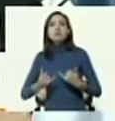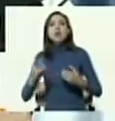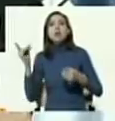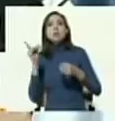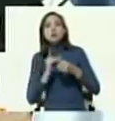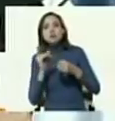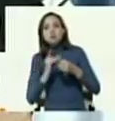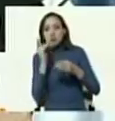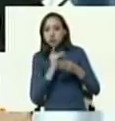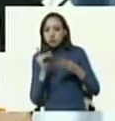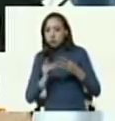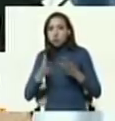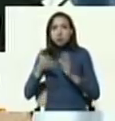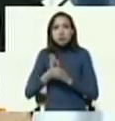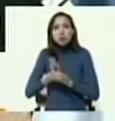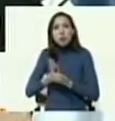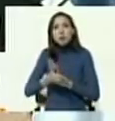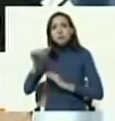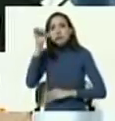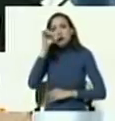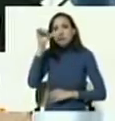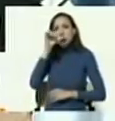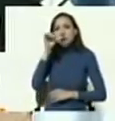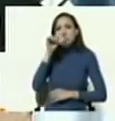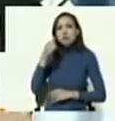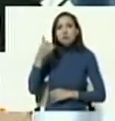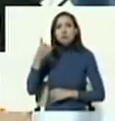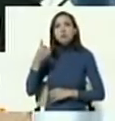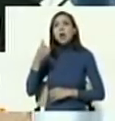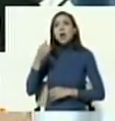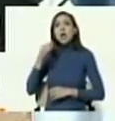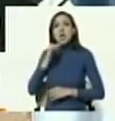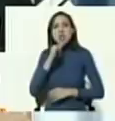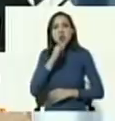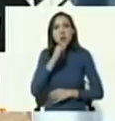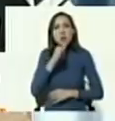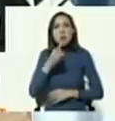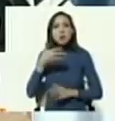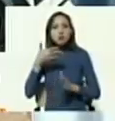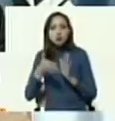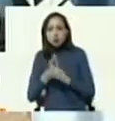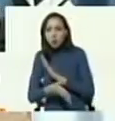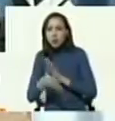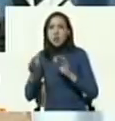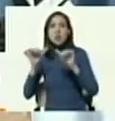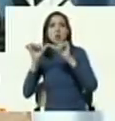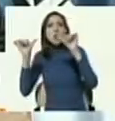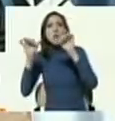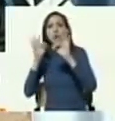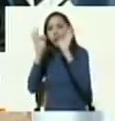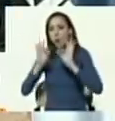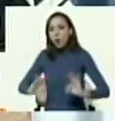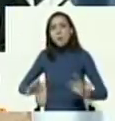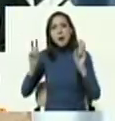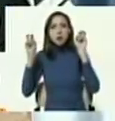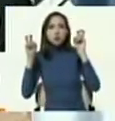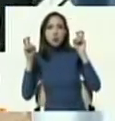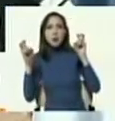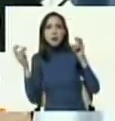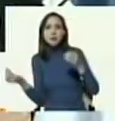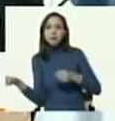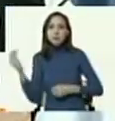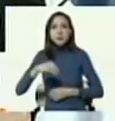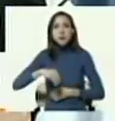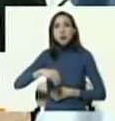dentro del combate al narcotráfico que adelanta el Estado venezolano una nueva modalidad que se suma a la que